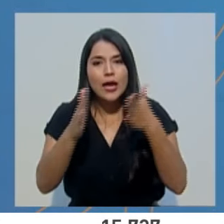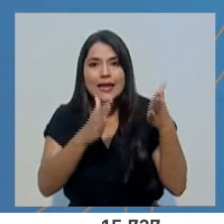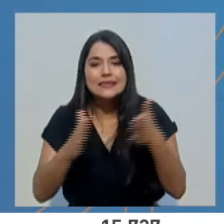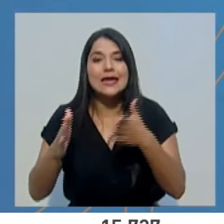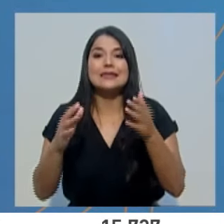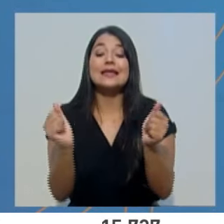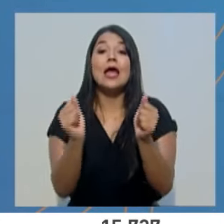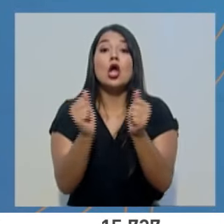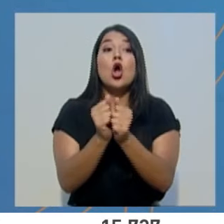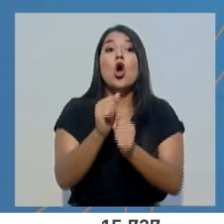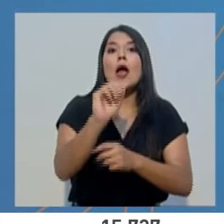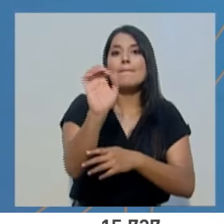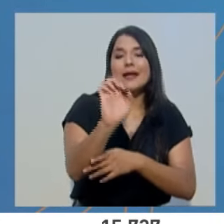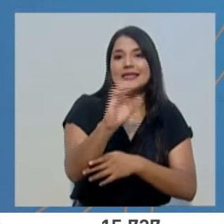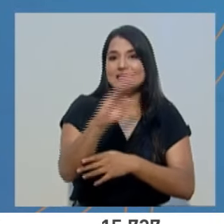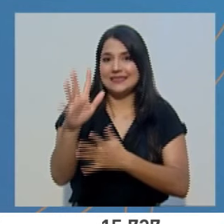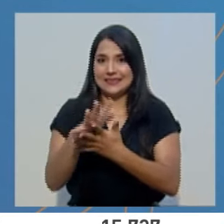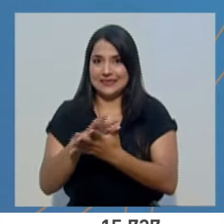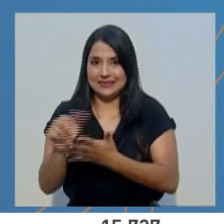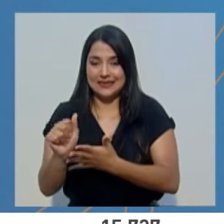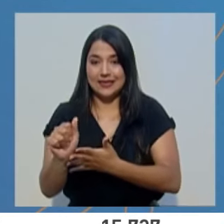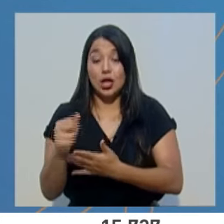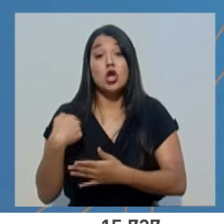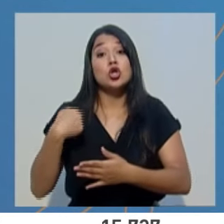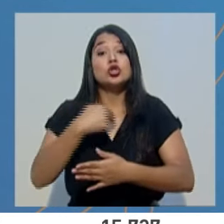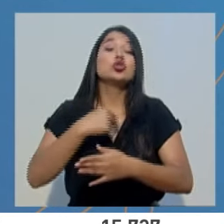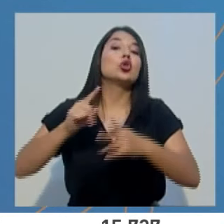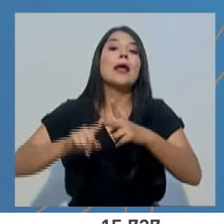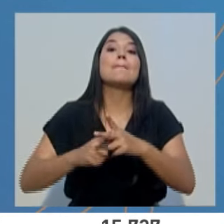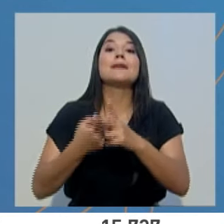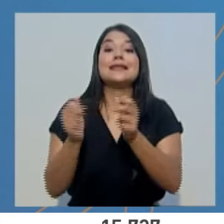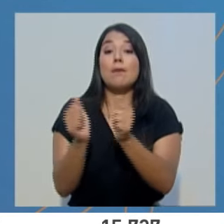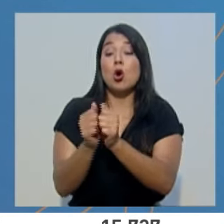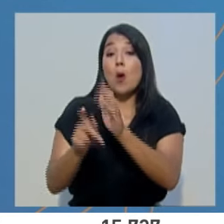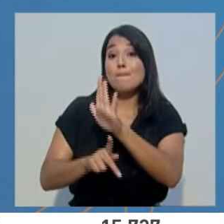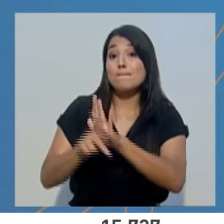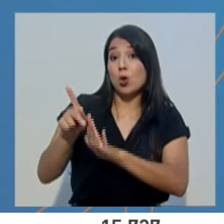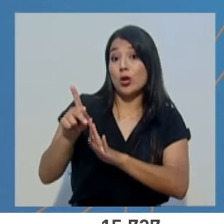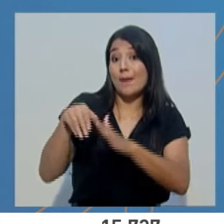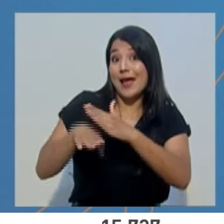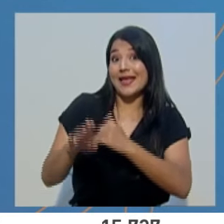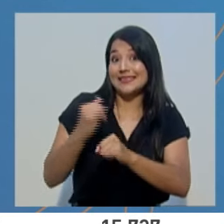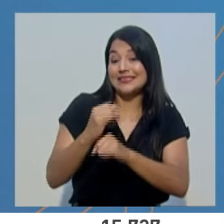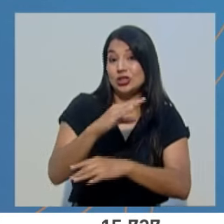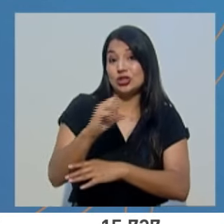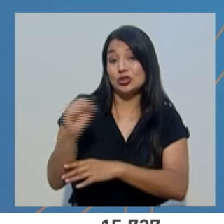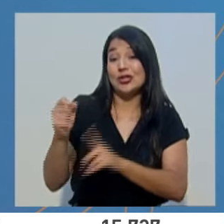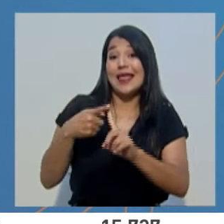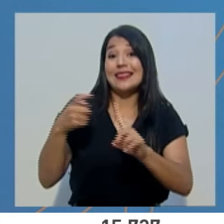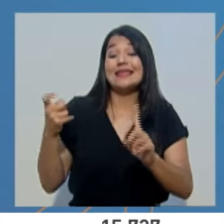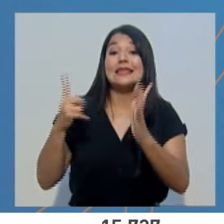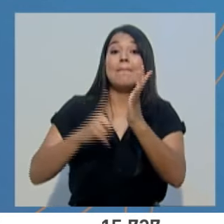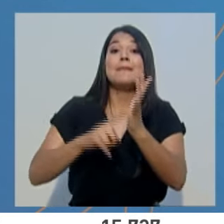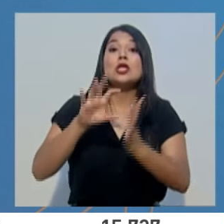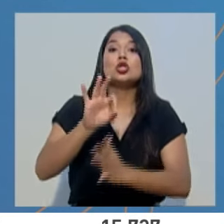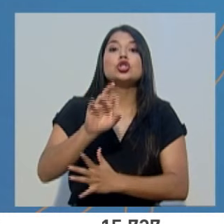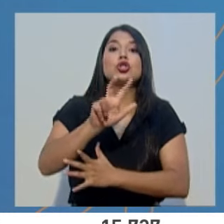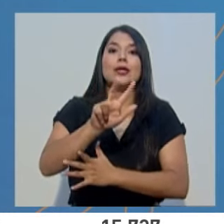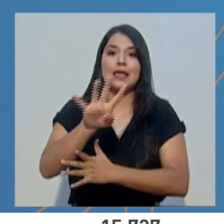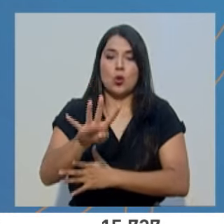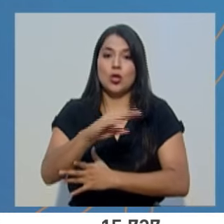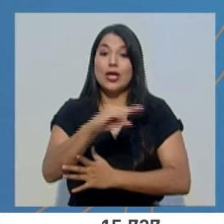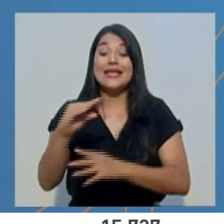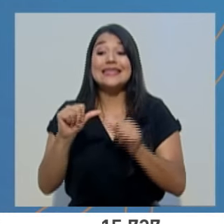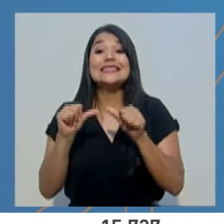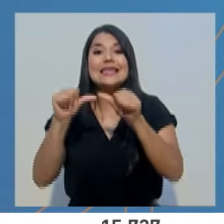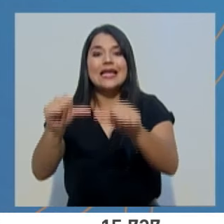desastres. Desde que empezamos con el programa institucional de emergencias en 1994 y continuando con